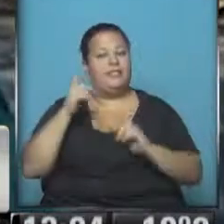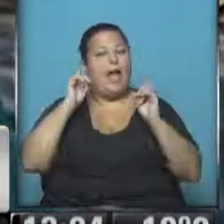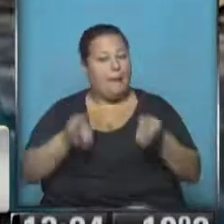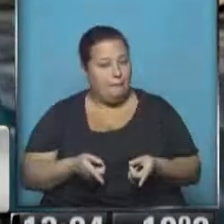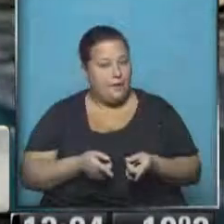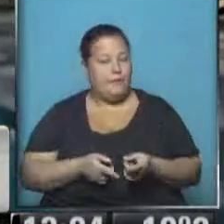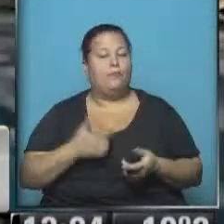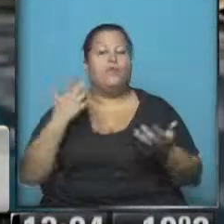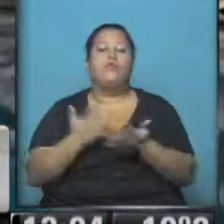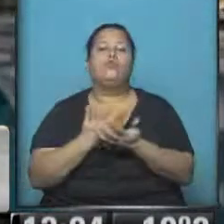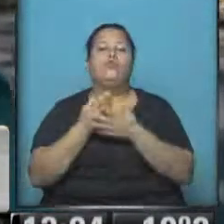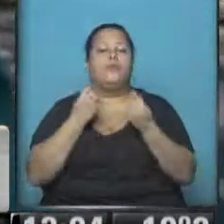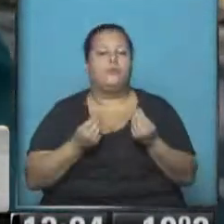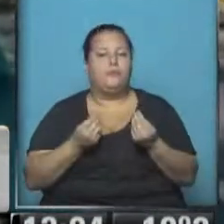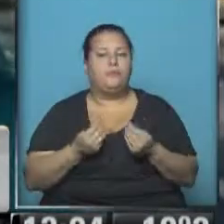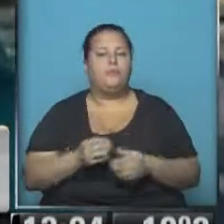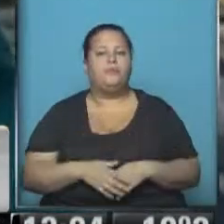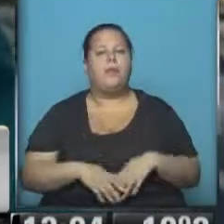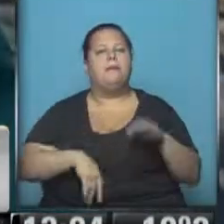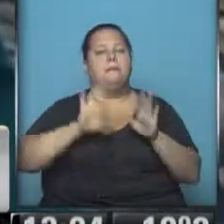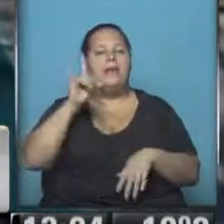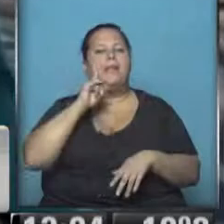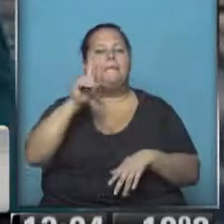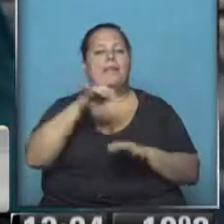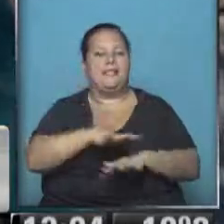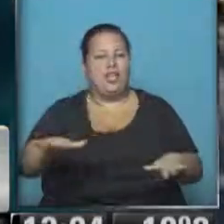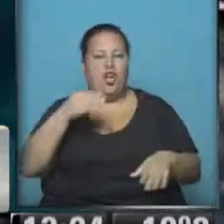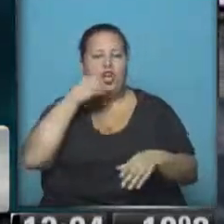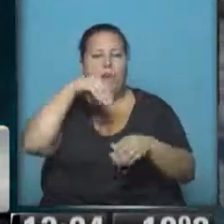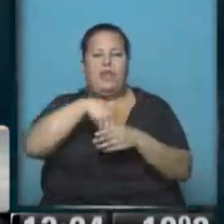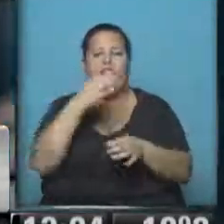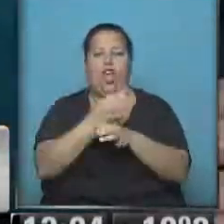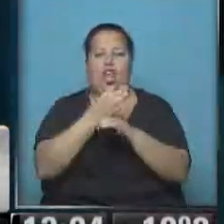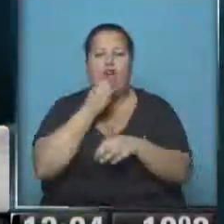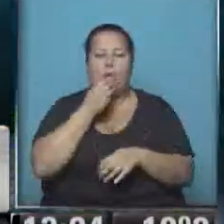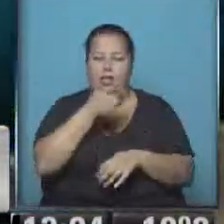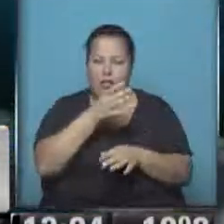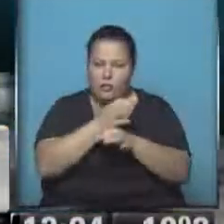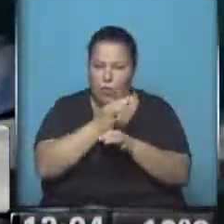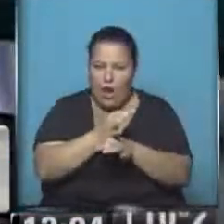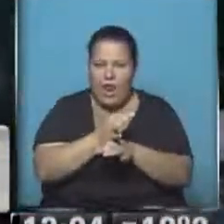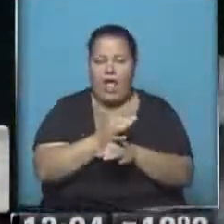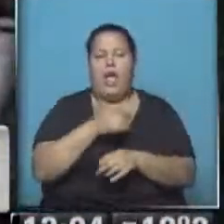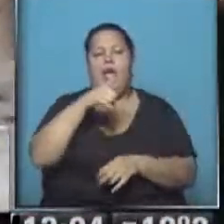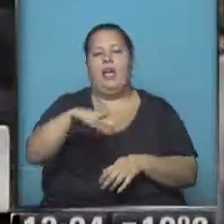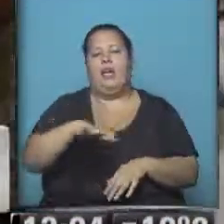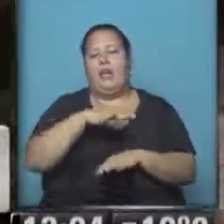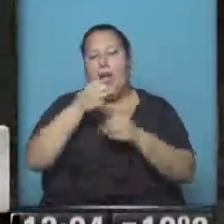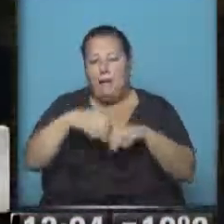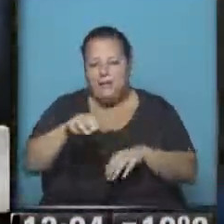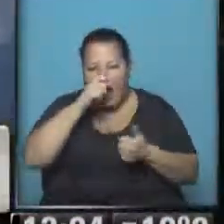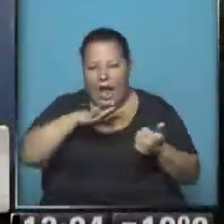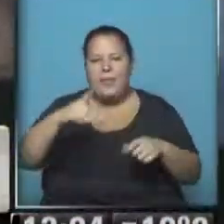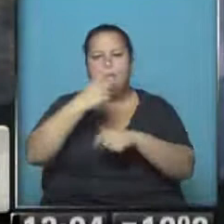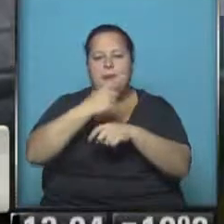esto afecta directamente a más de mil chiquitos que comen en el comedor escolar de esta escuela de nivel inicial, de